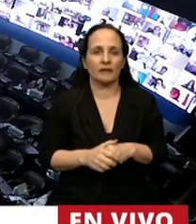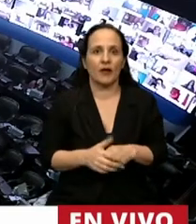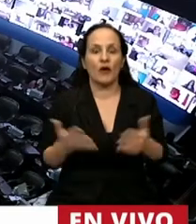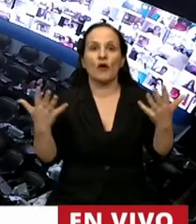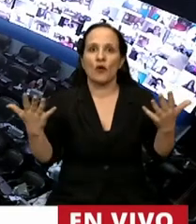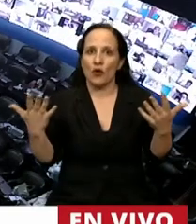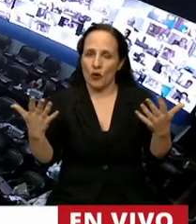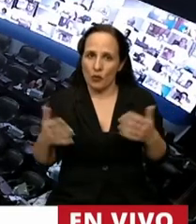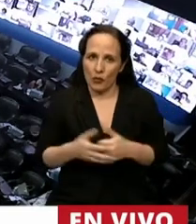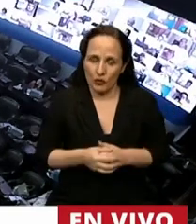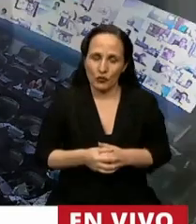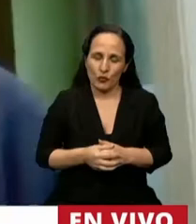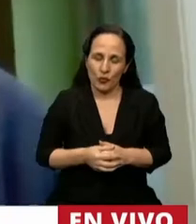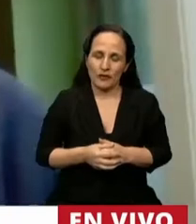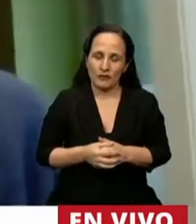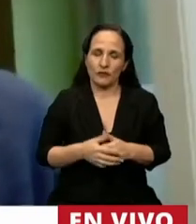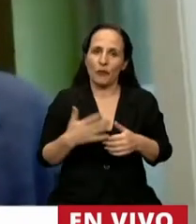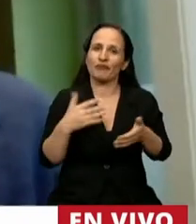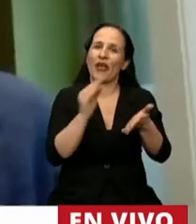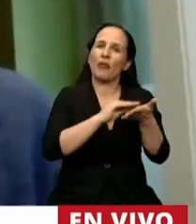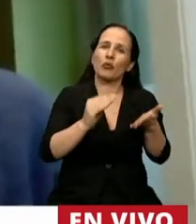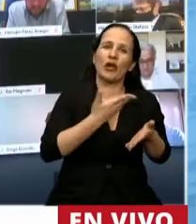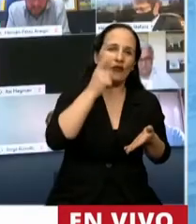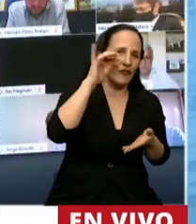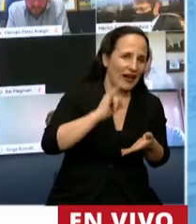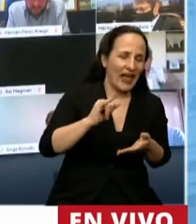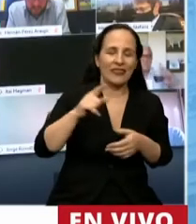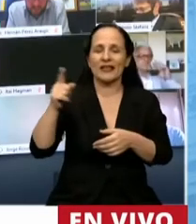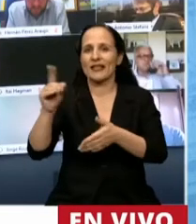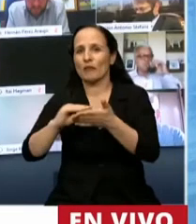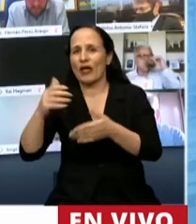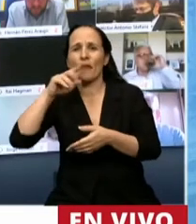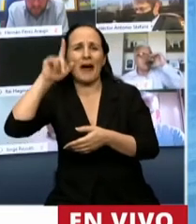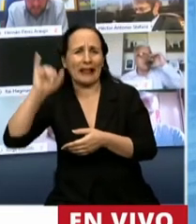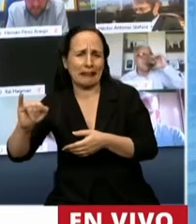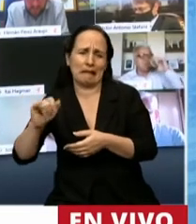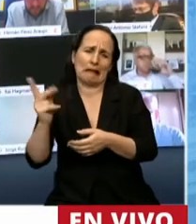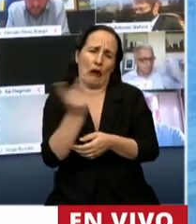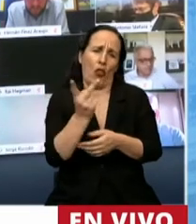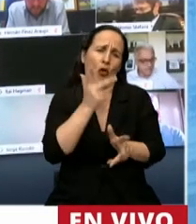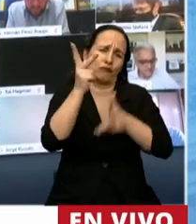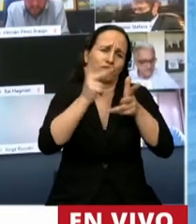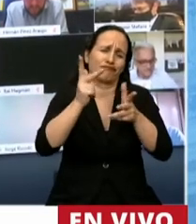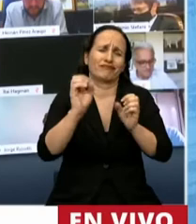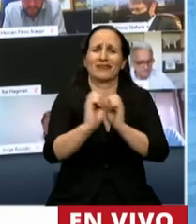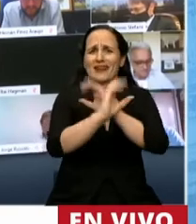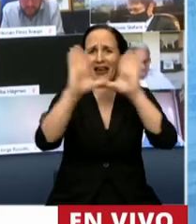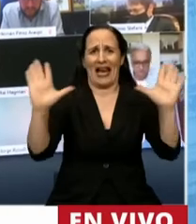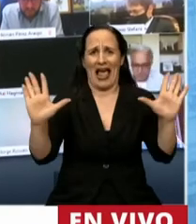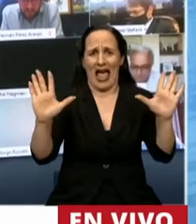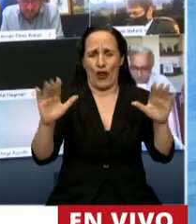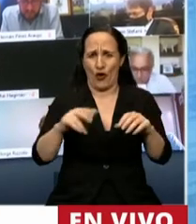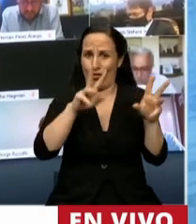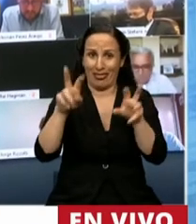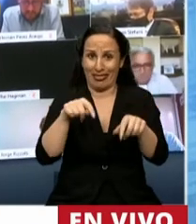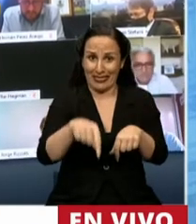supuesto que los diputados Fernández y Martínez han expresado claramente que en